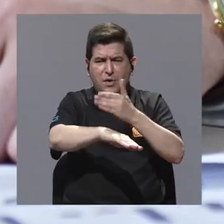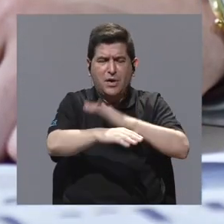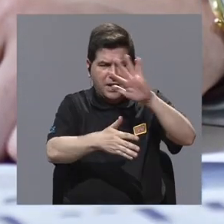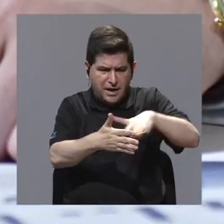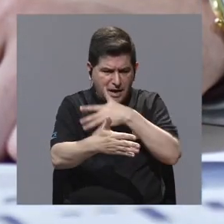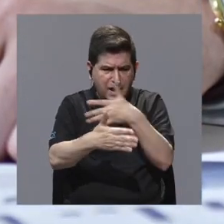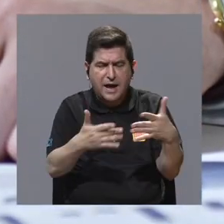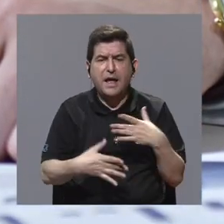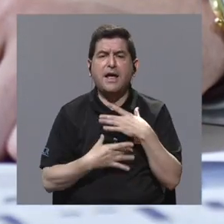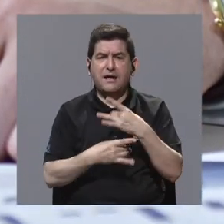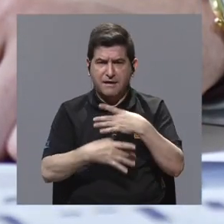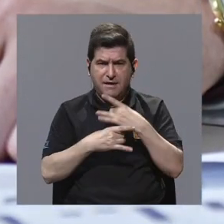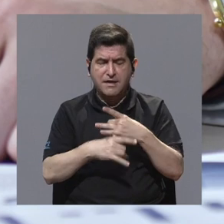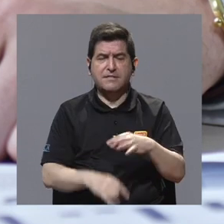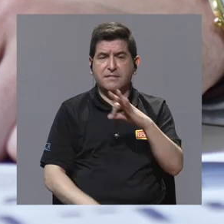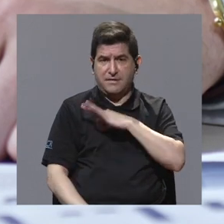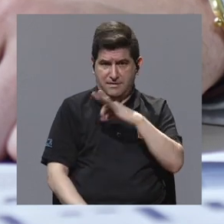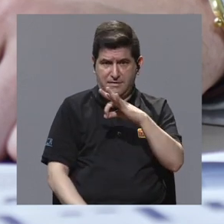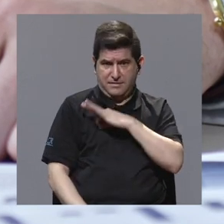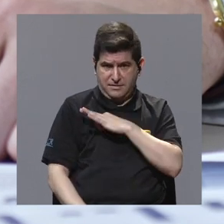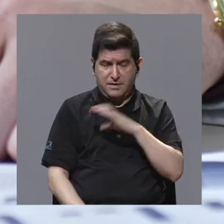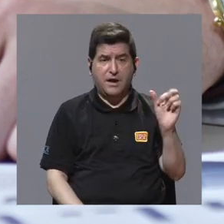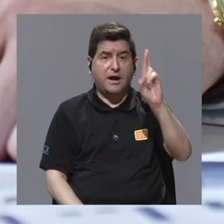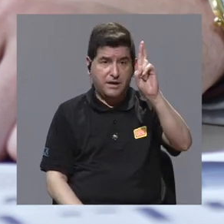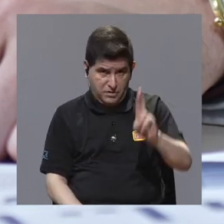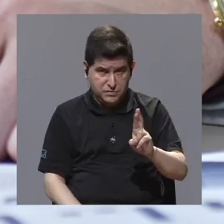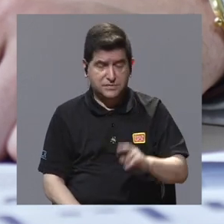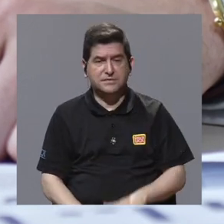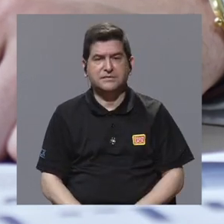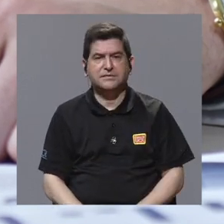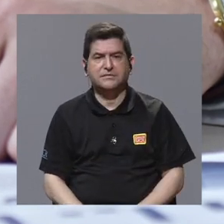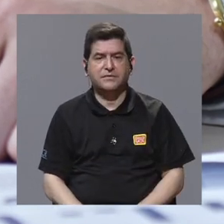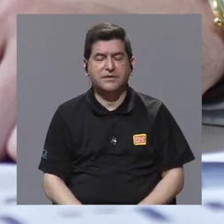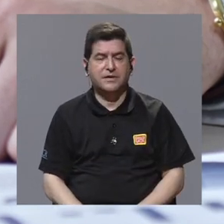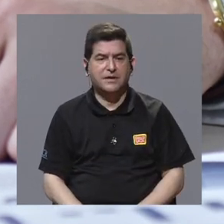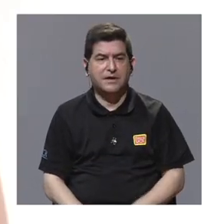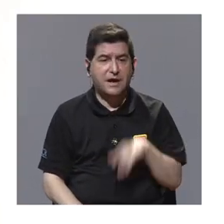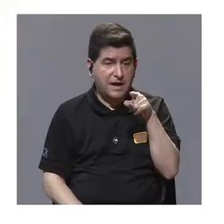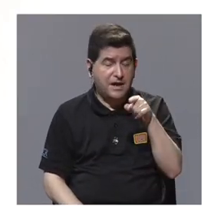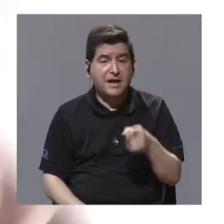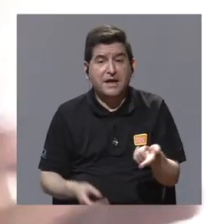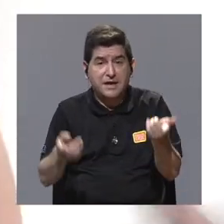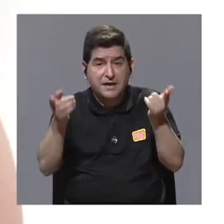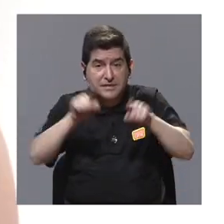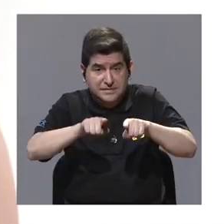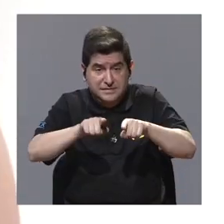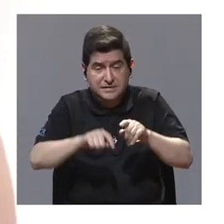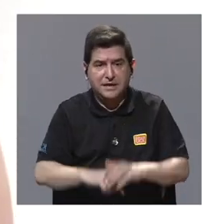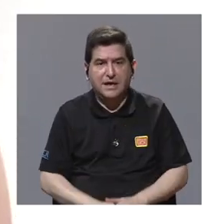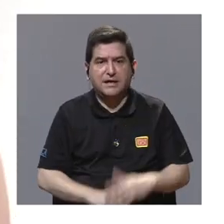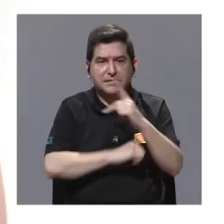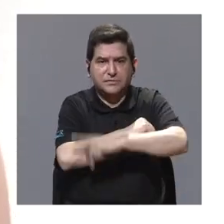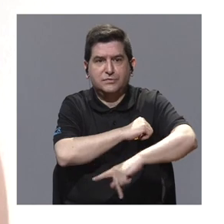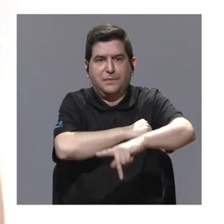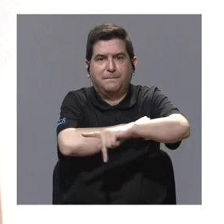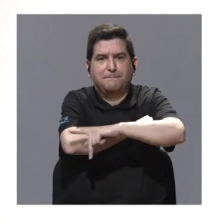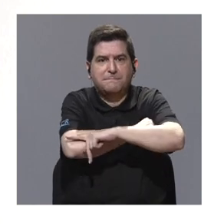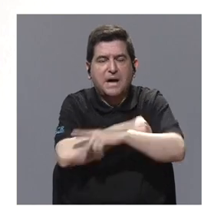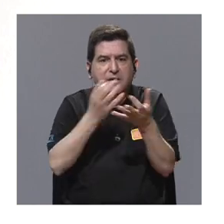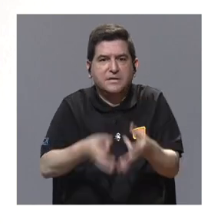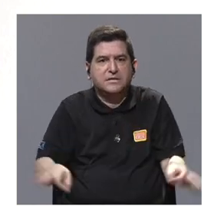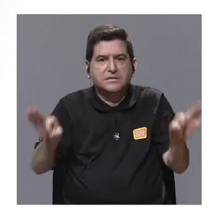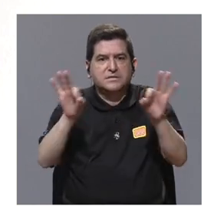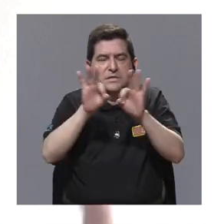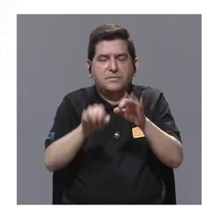súper interesante que benefició no solamente a Costa Rica, en una ciudad y ante un país tan